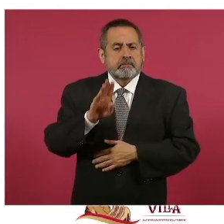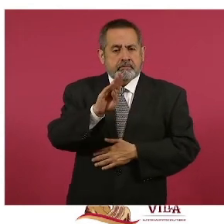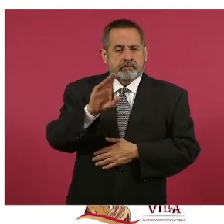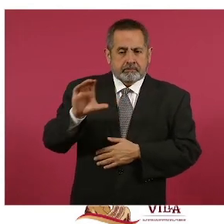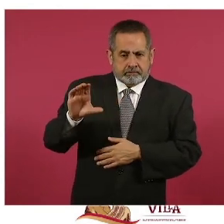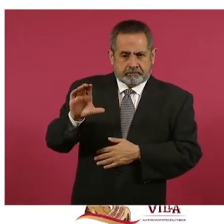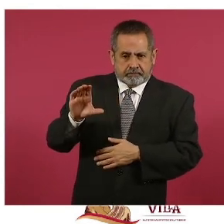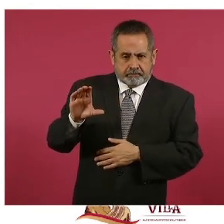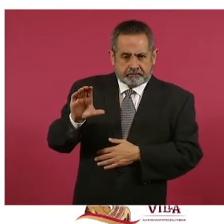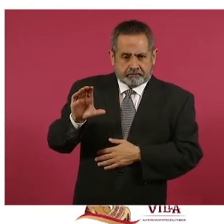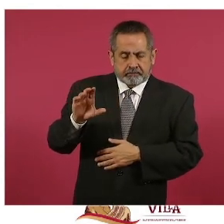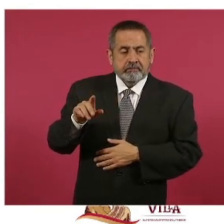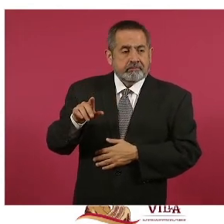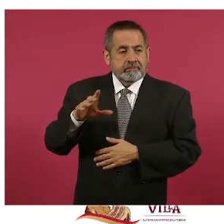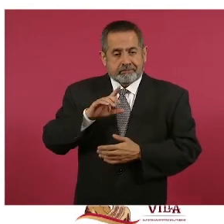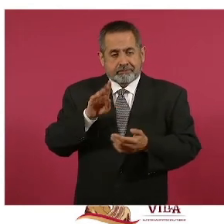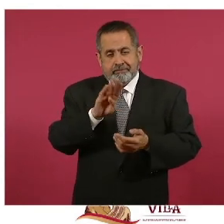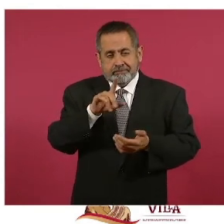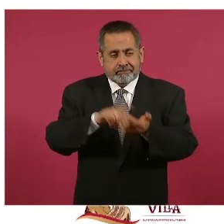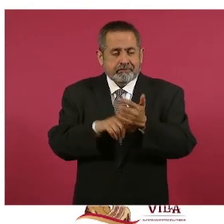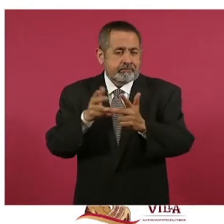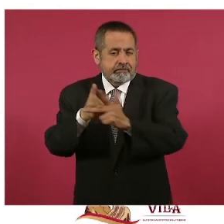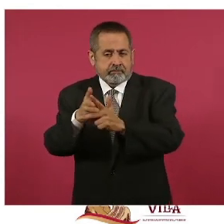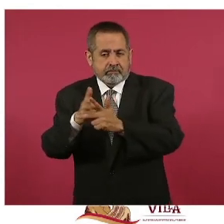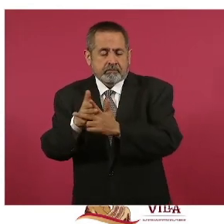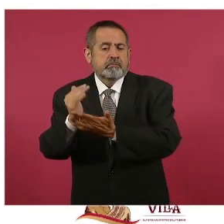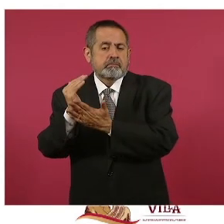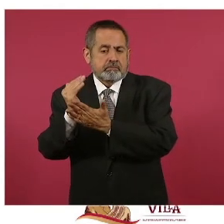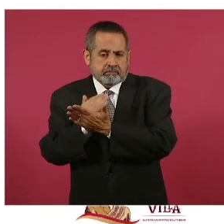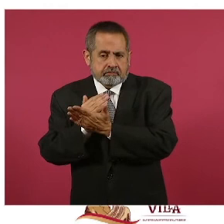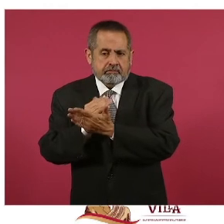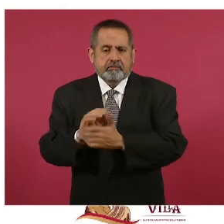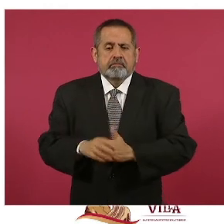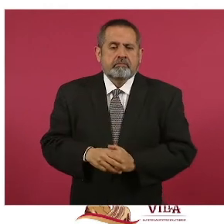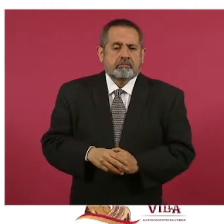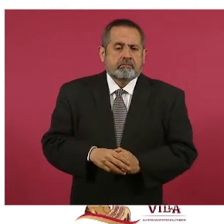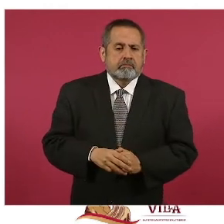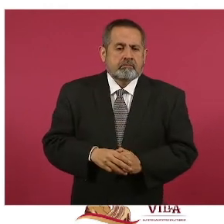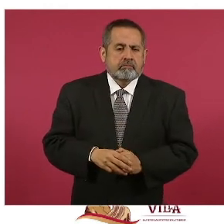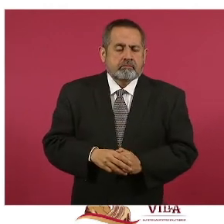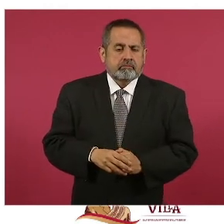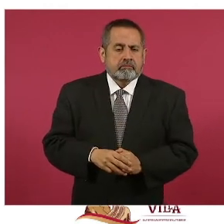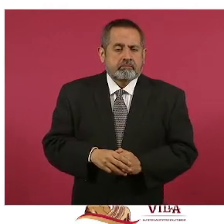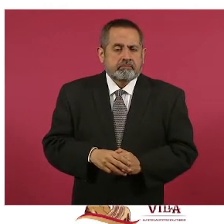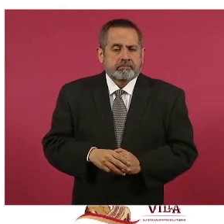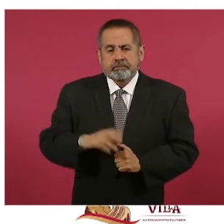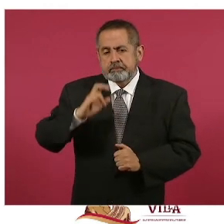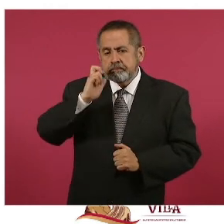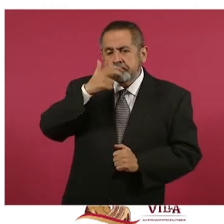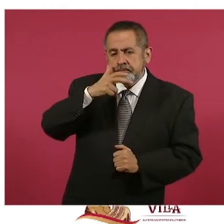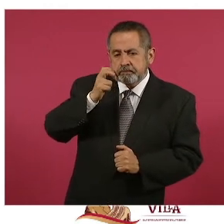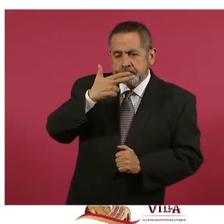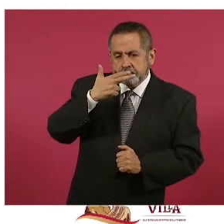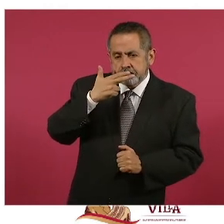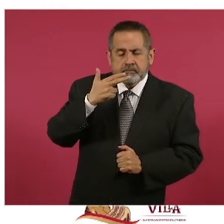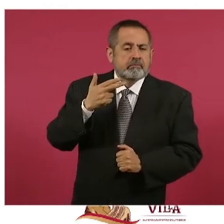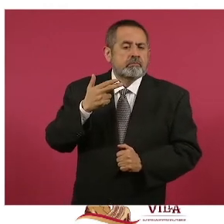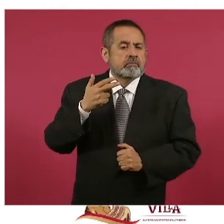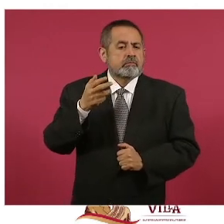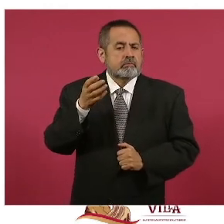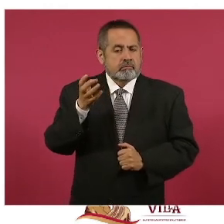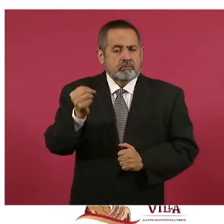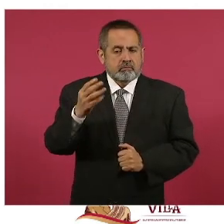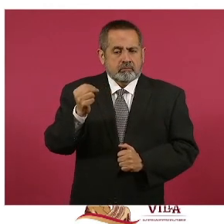hubo ocho delitos menos que el mes anterior. Adelante. En el caso de Chihuahua, nueve